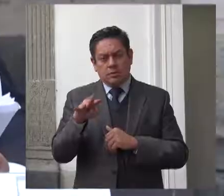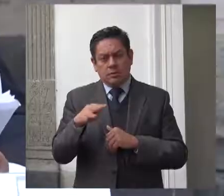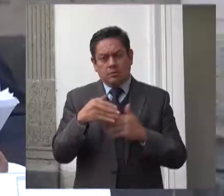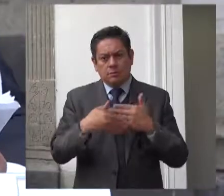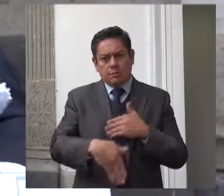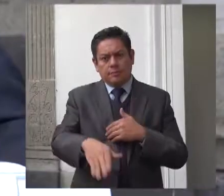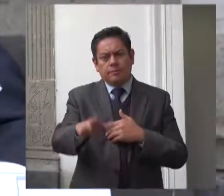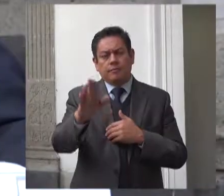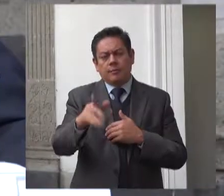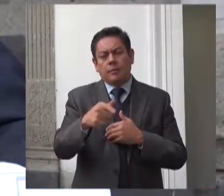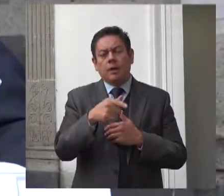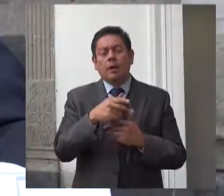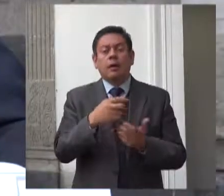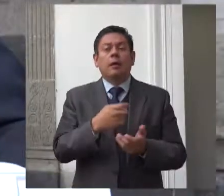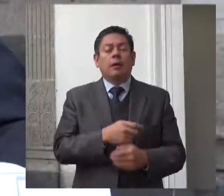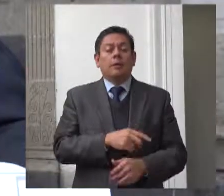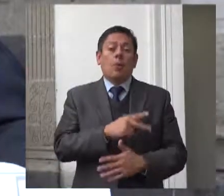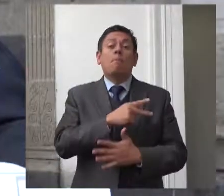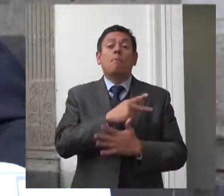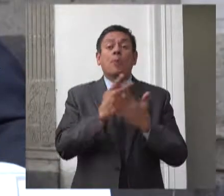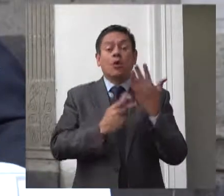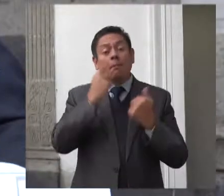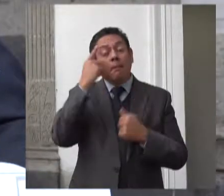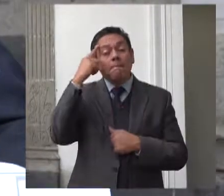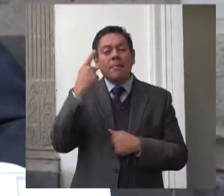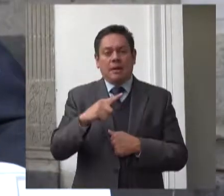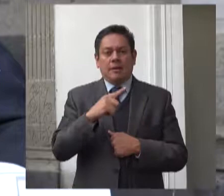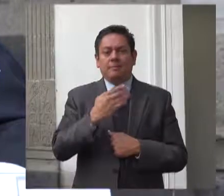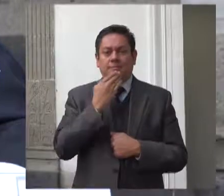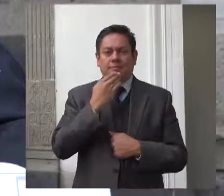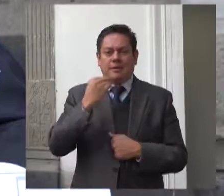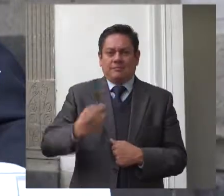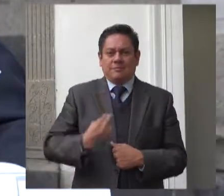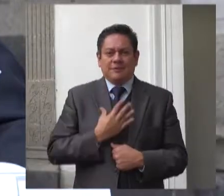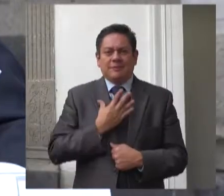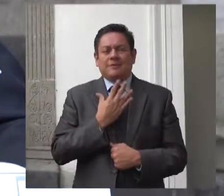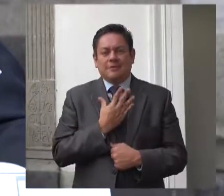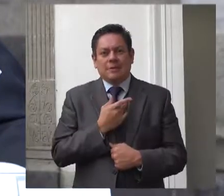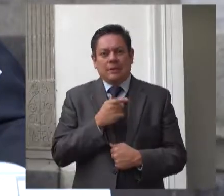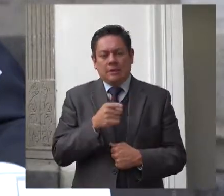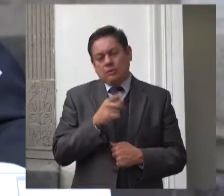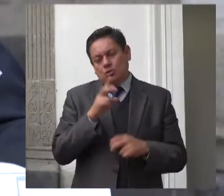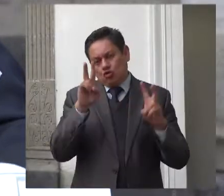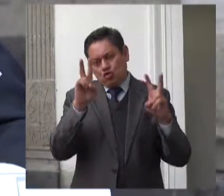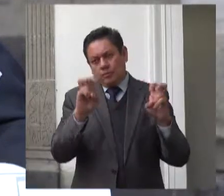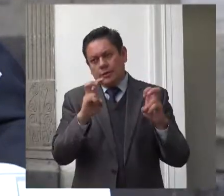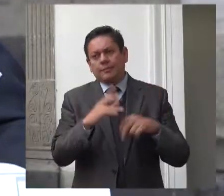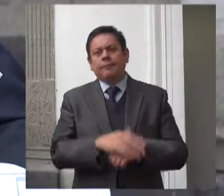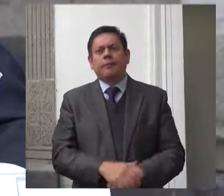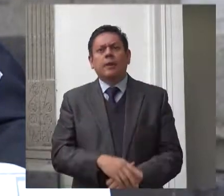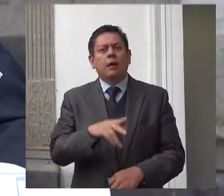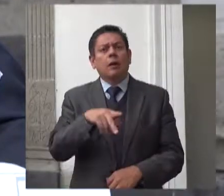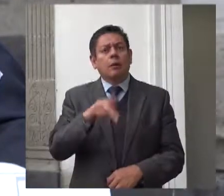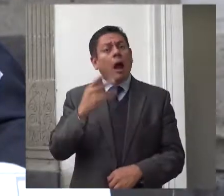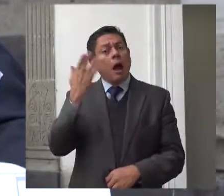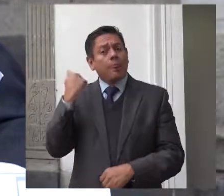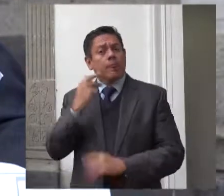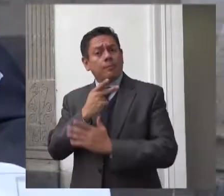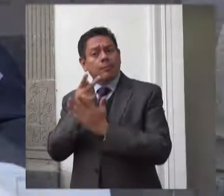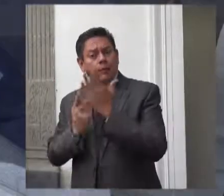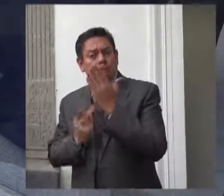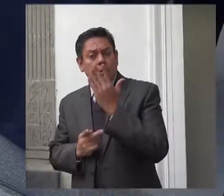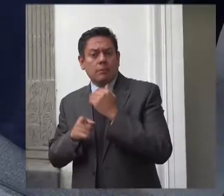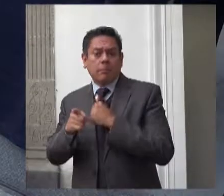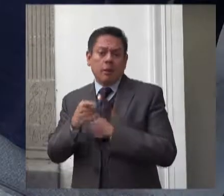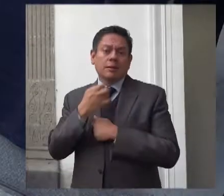Programa de Apoyo al Bienestar, las cuales dejaron sin efecto las reglas de operación del Programa de